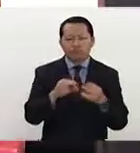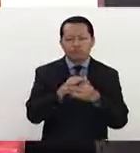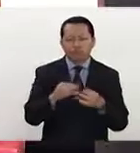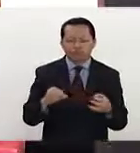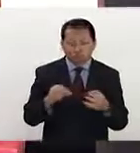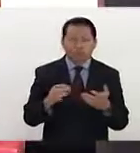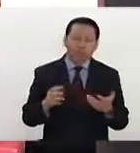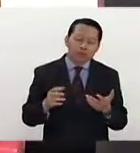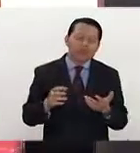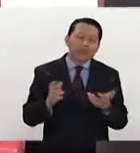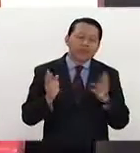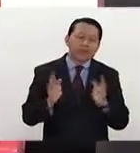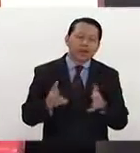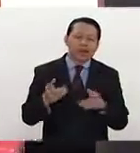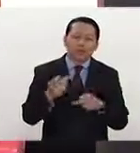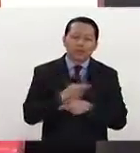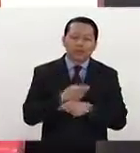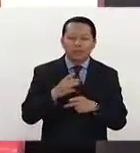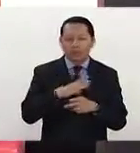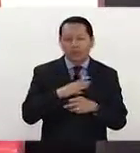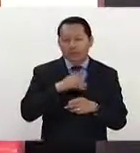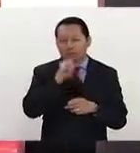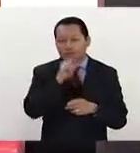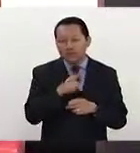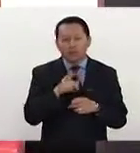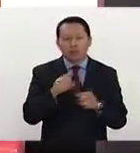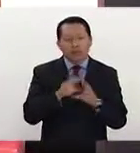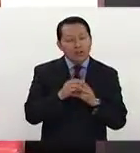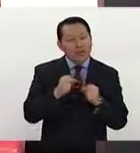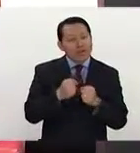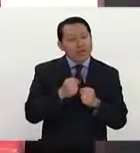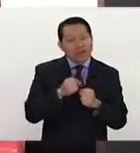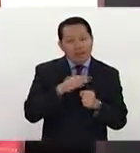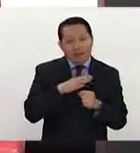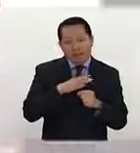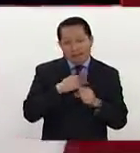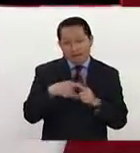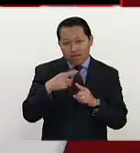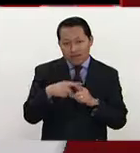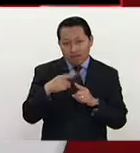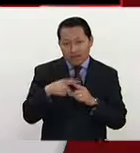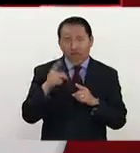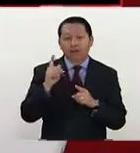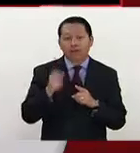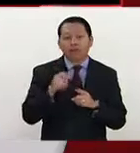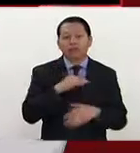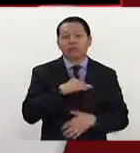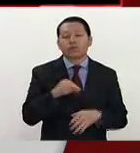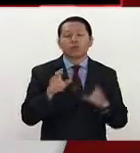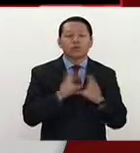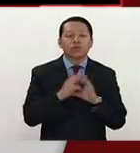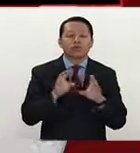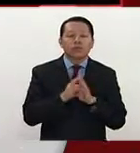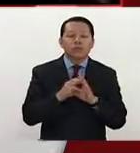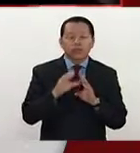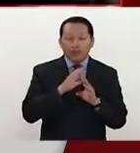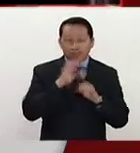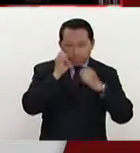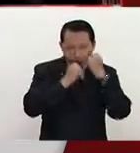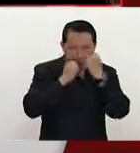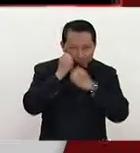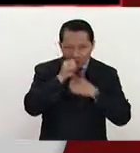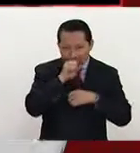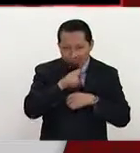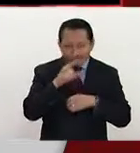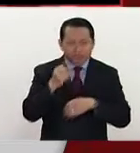Ya de por sí las cosas que han sucedido son bastante estridentes. Entonces creo que eso podríamos empezar ahí analizando